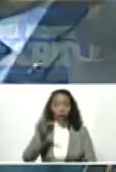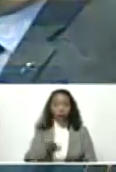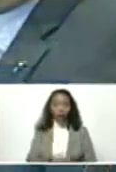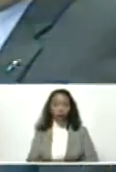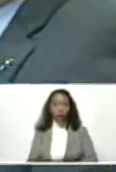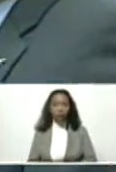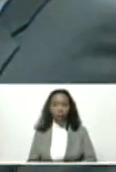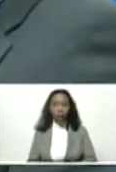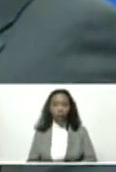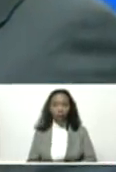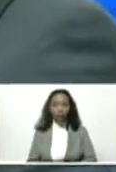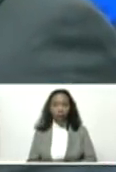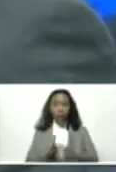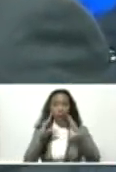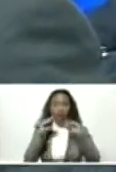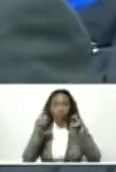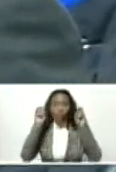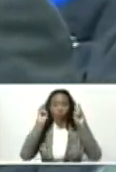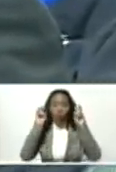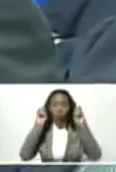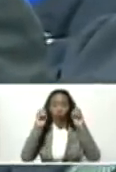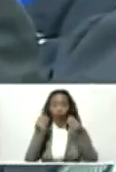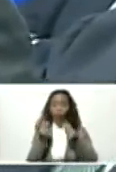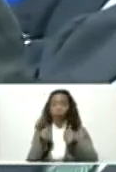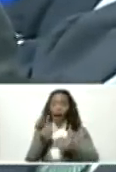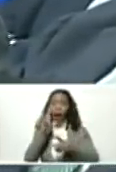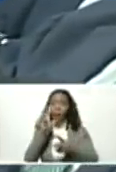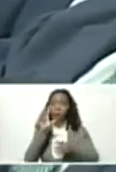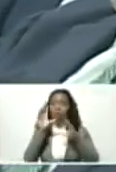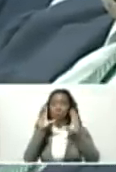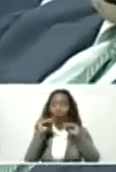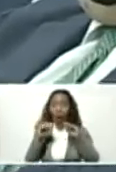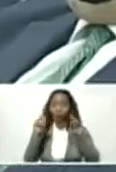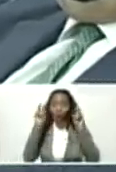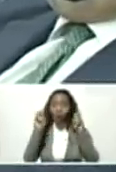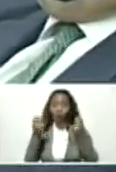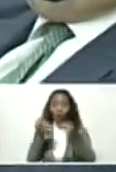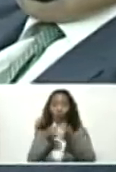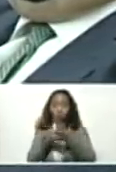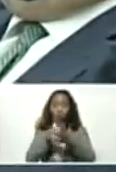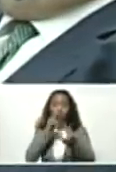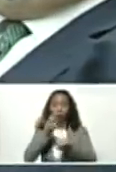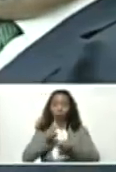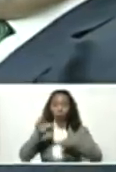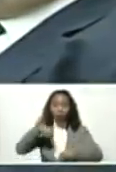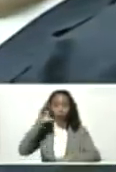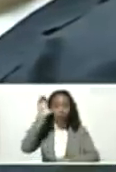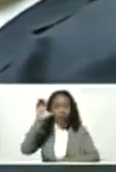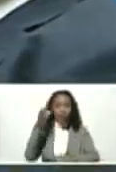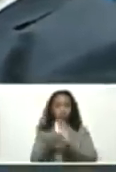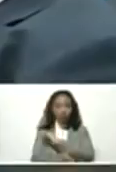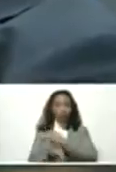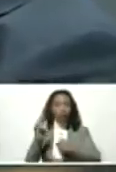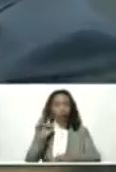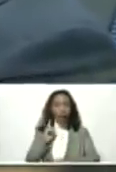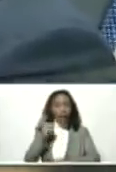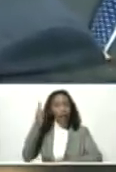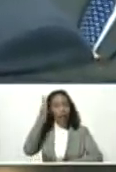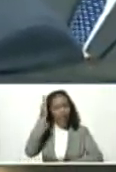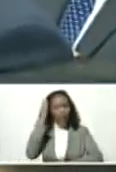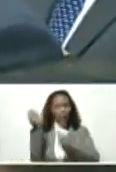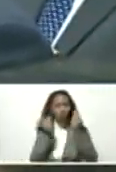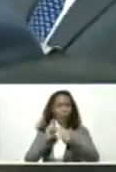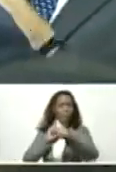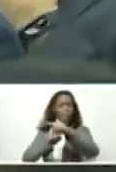Si hablamos de una nueva economía, tenemos que hablar de un nuevo sector bancario del país que sepa identificar los